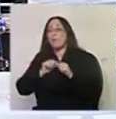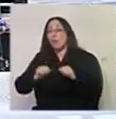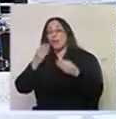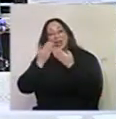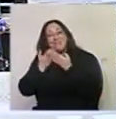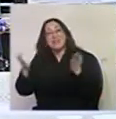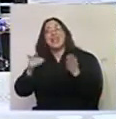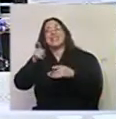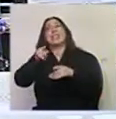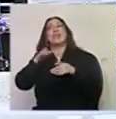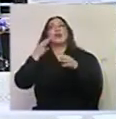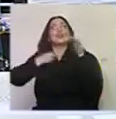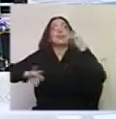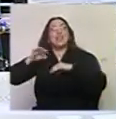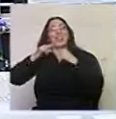manifestaciones?